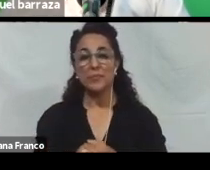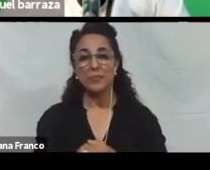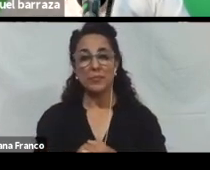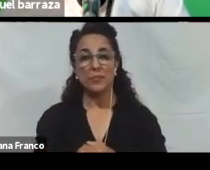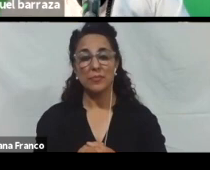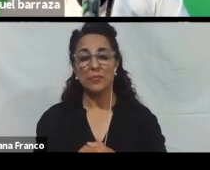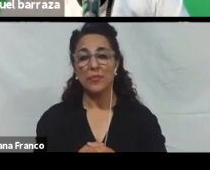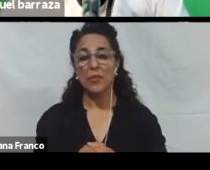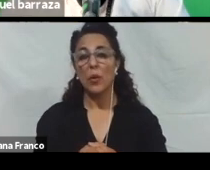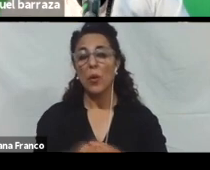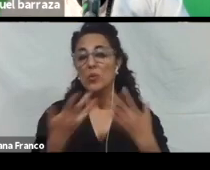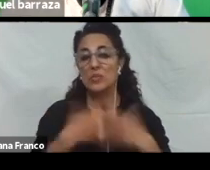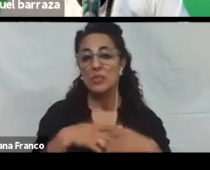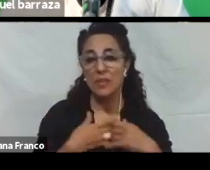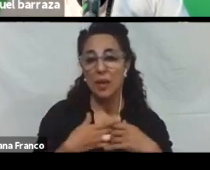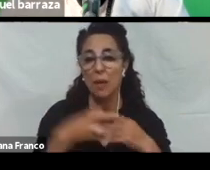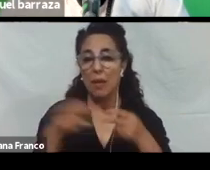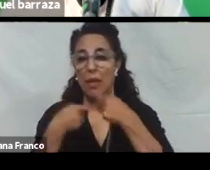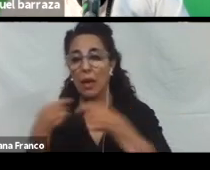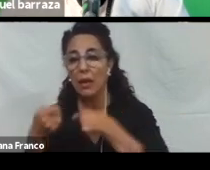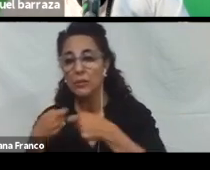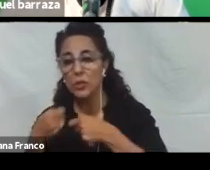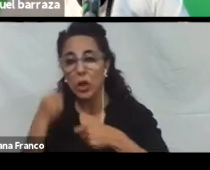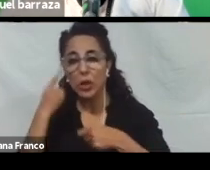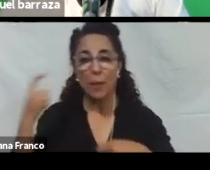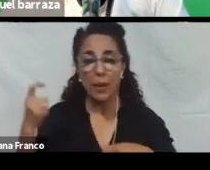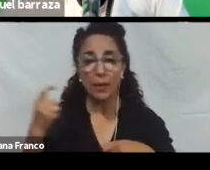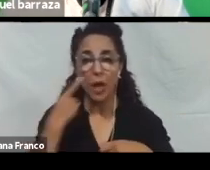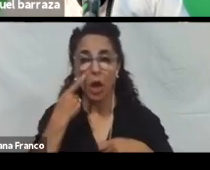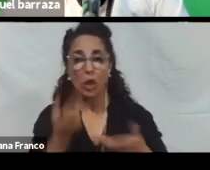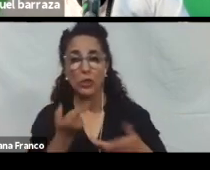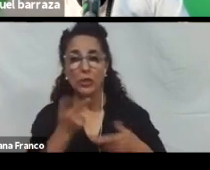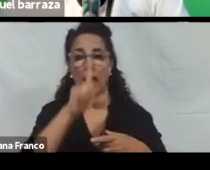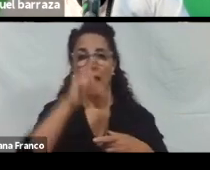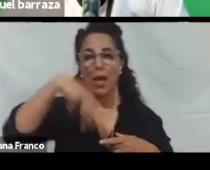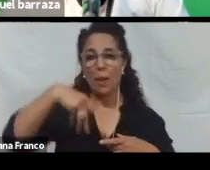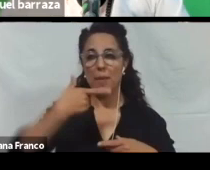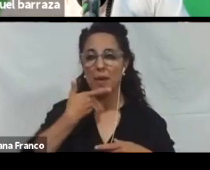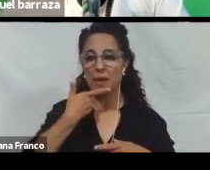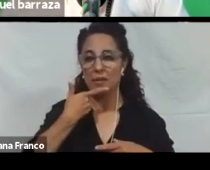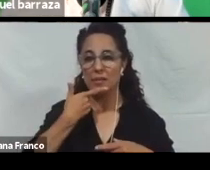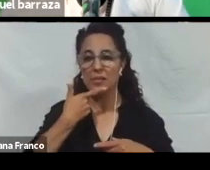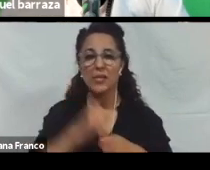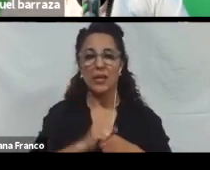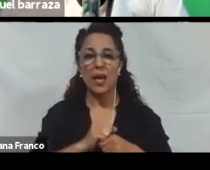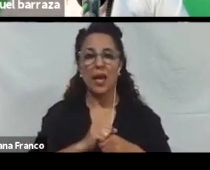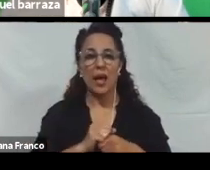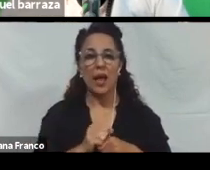Sistema de gestión. Del aprendizaje. O conocido como. LMS. Learning Management System.